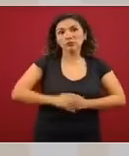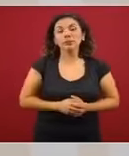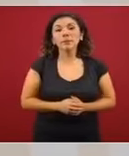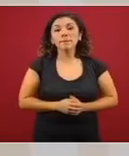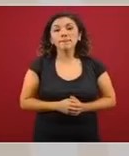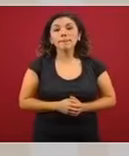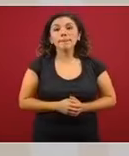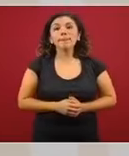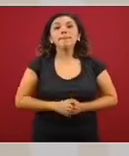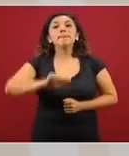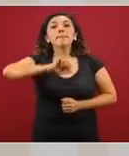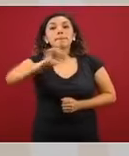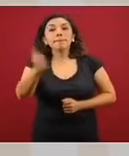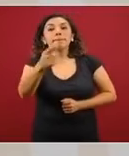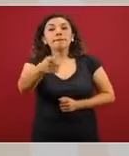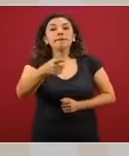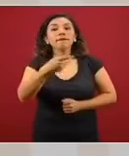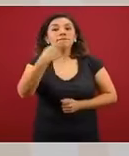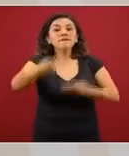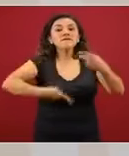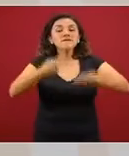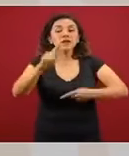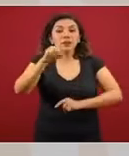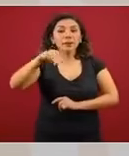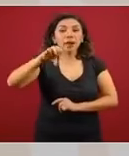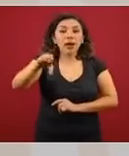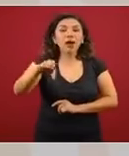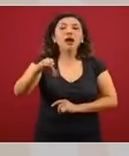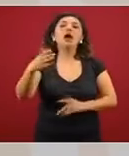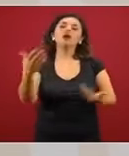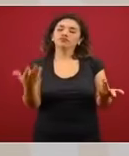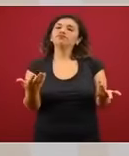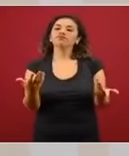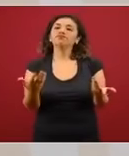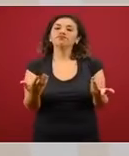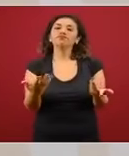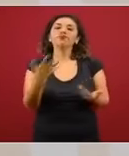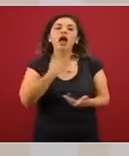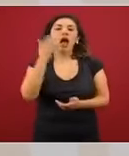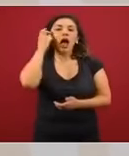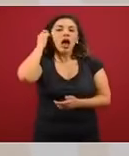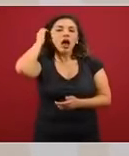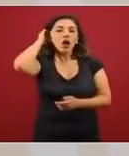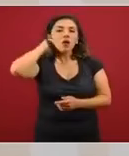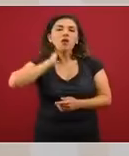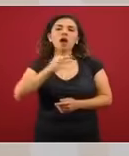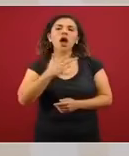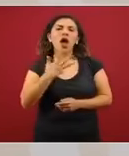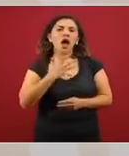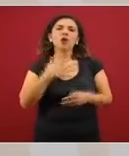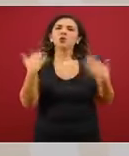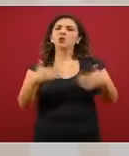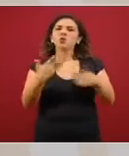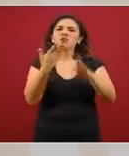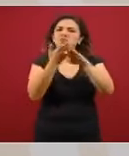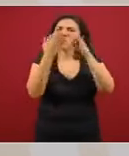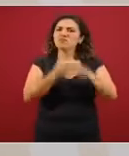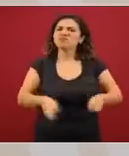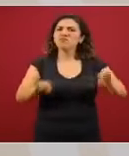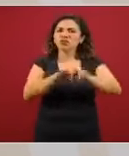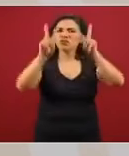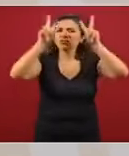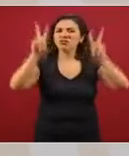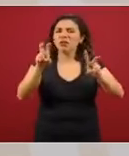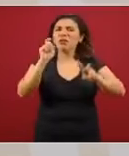Y conforme al TEMEC, obviamente, pues hay todo un tema muy importante de